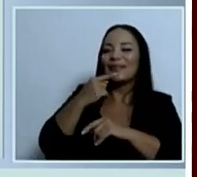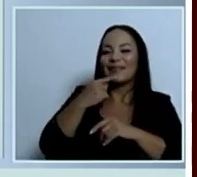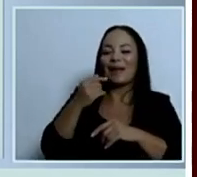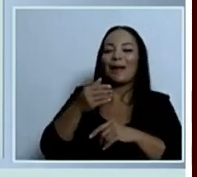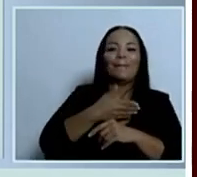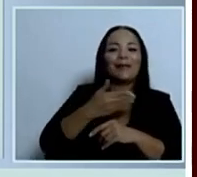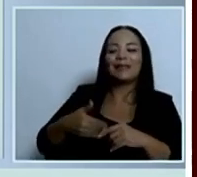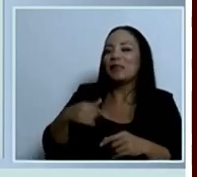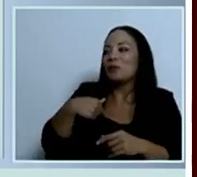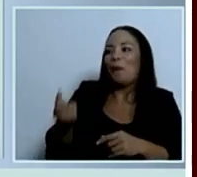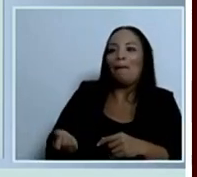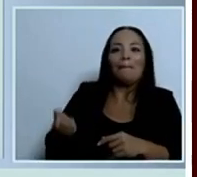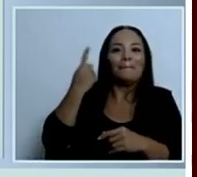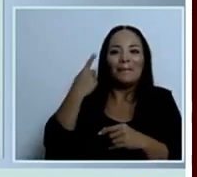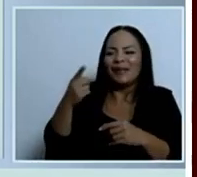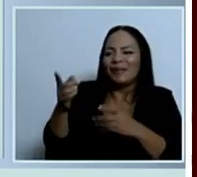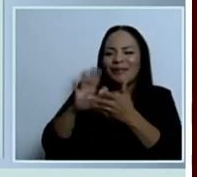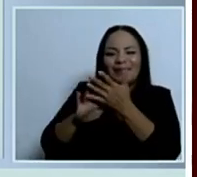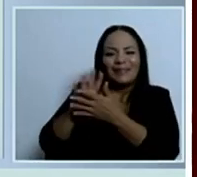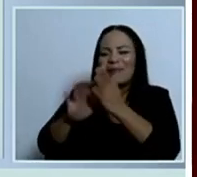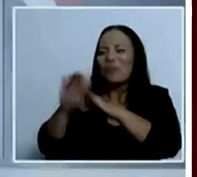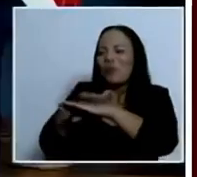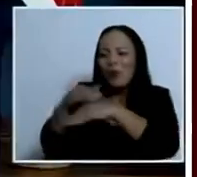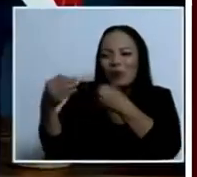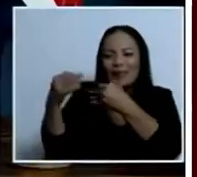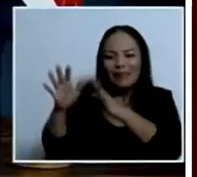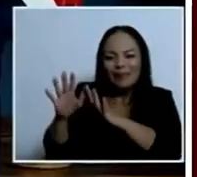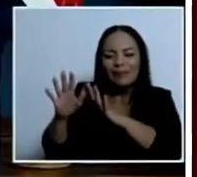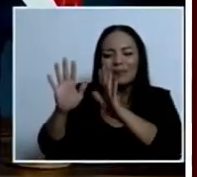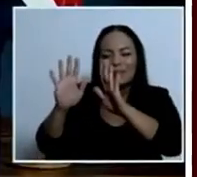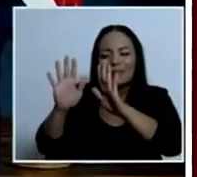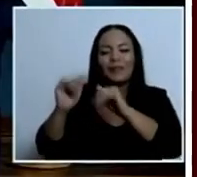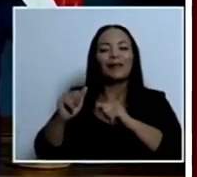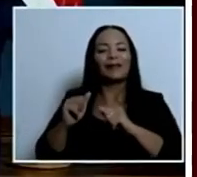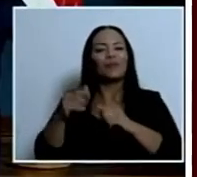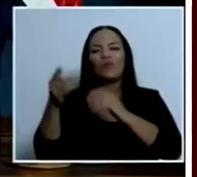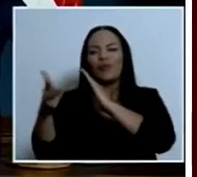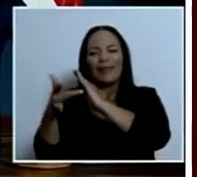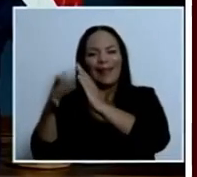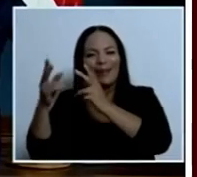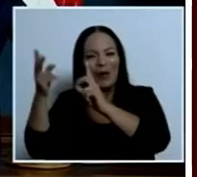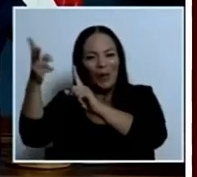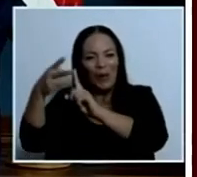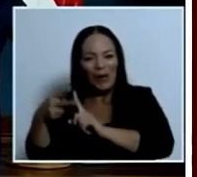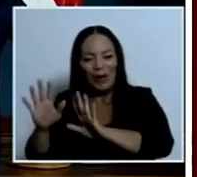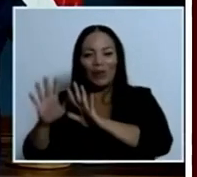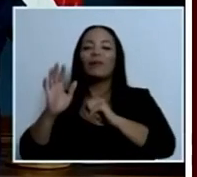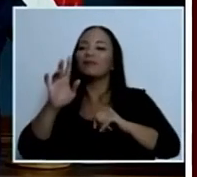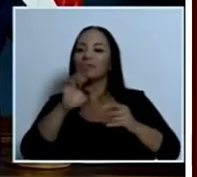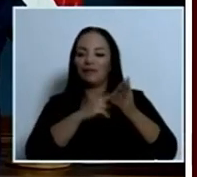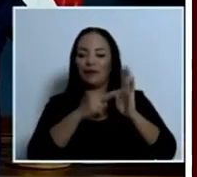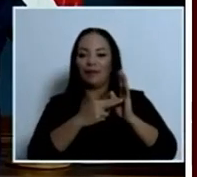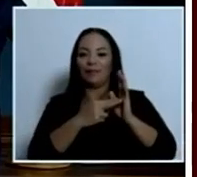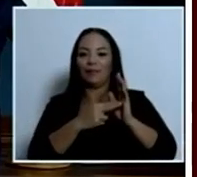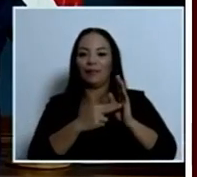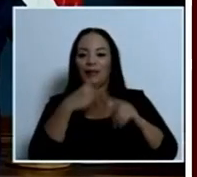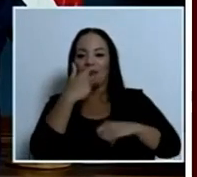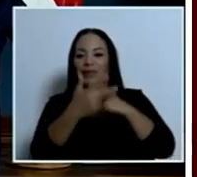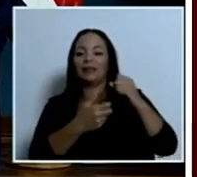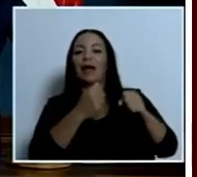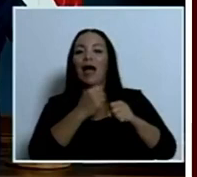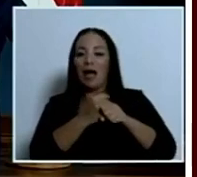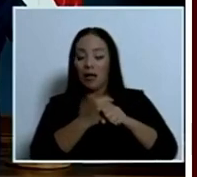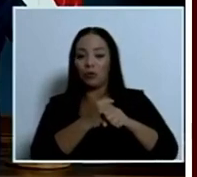hasta yo estoy perdido. Déjame decirle una cosa. Pasaron, en 23 años registramos una molécula en Costa Rica y tardó